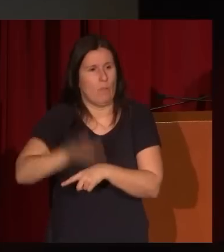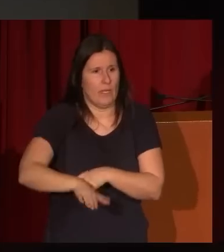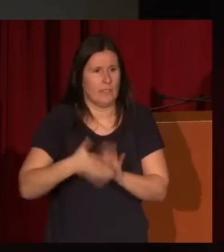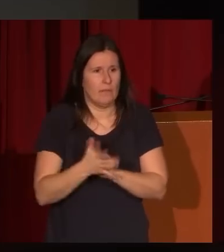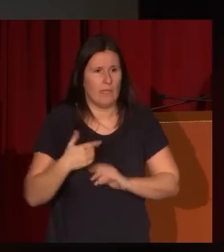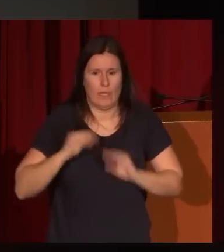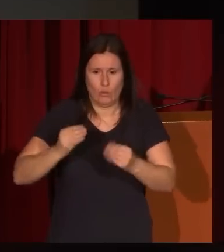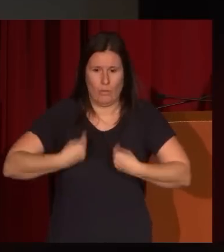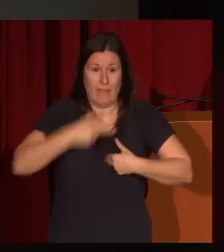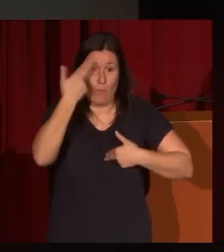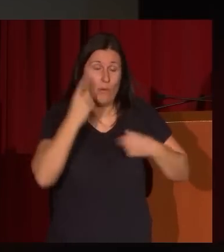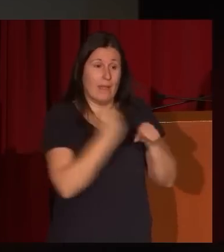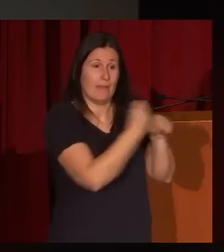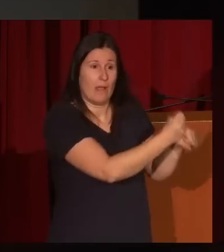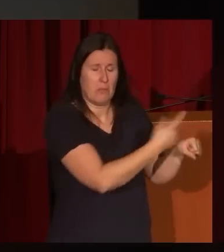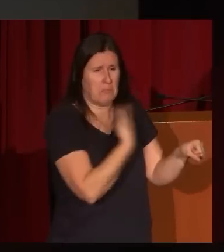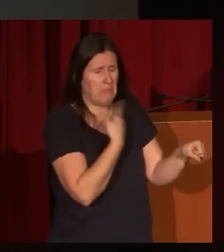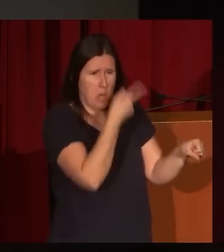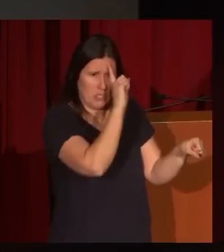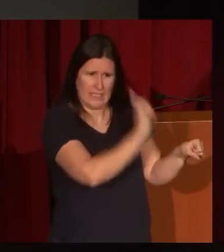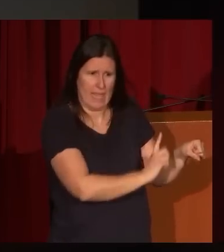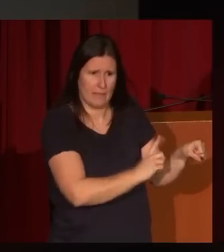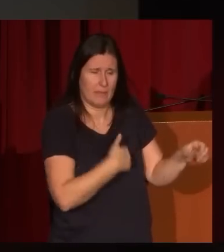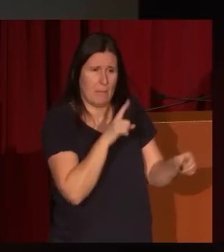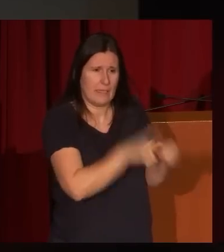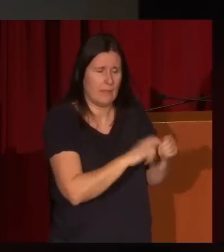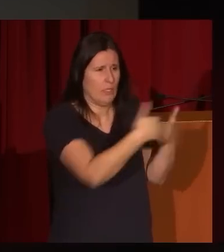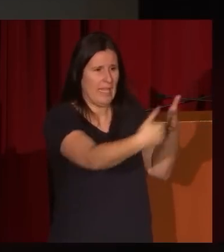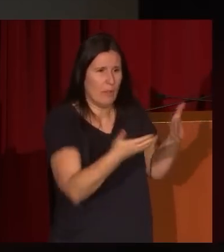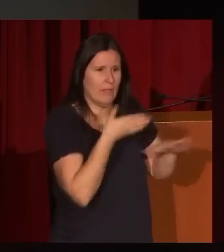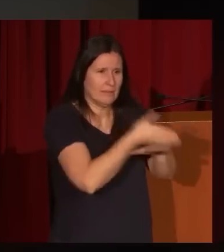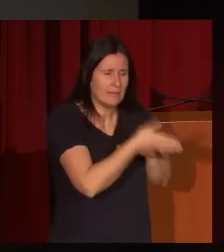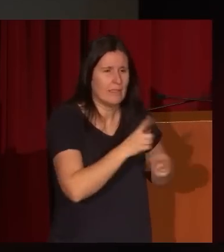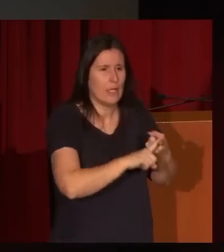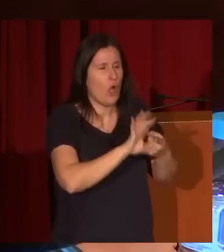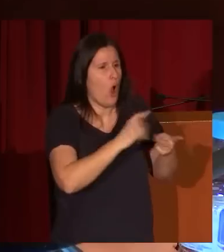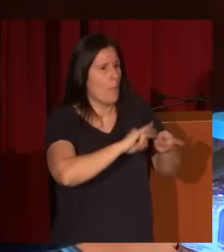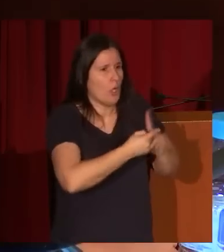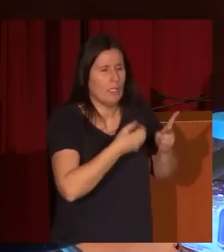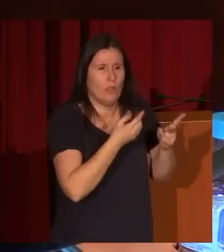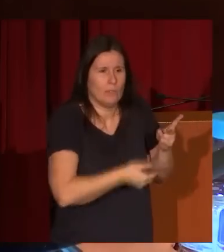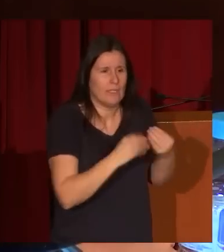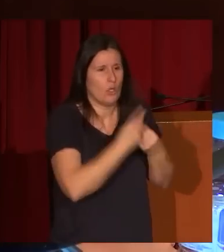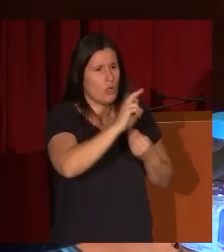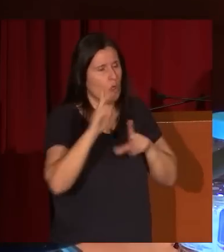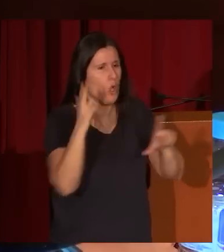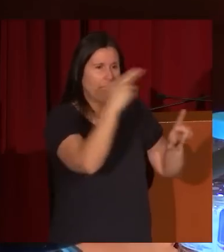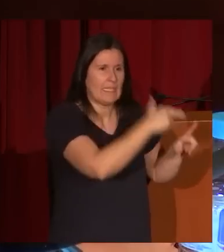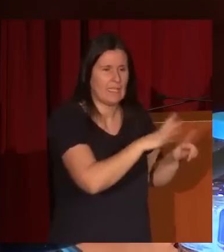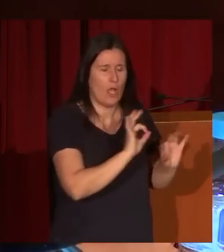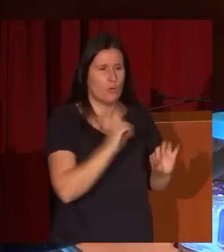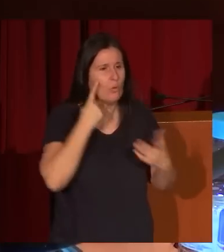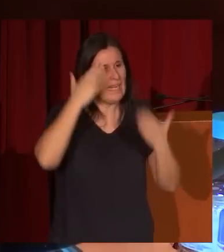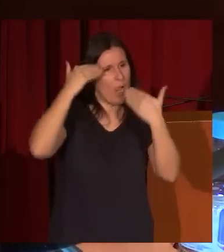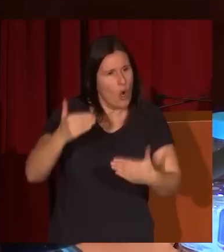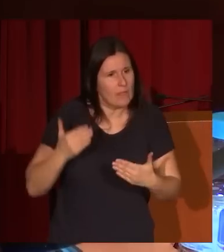rastro de una vida pública como artista, de ser gran participador de exposiciones, de haber hecho grandes proyectos con otros artistas, de tener realmente